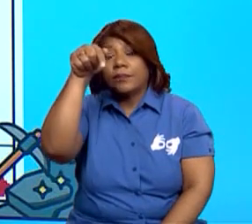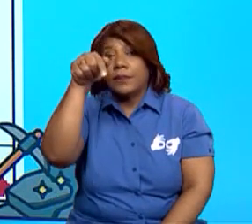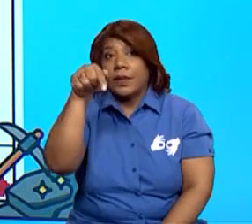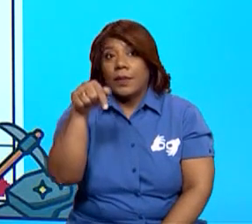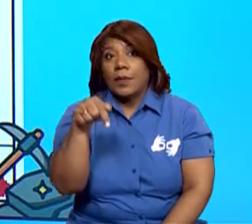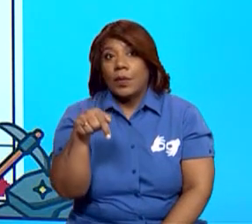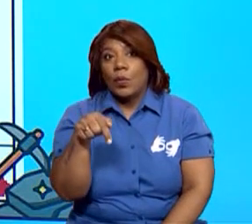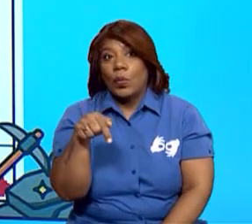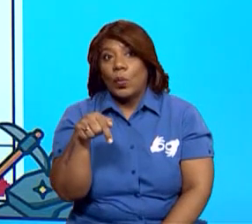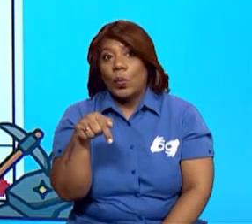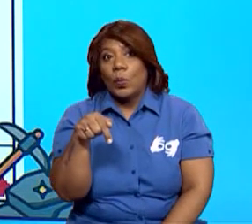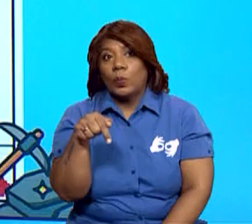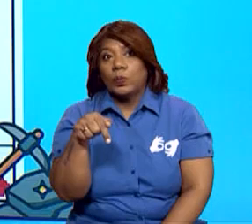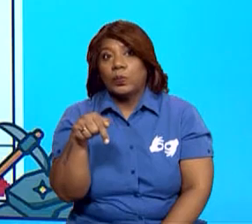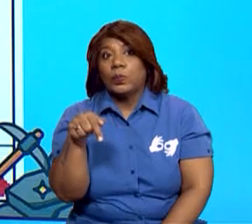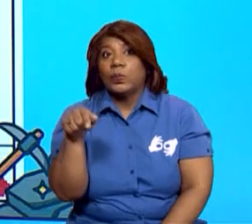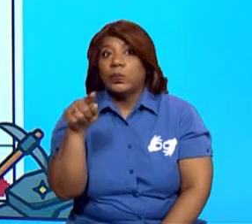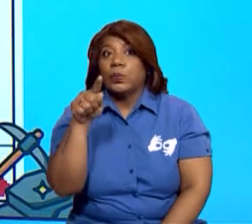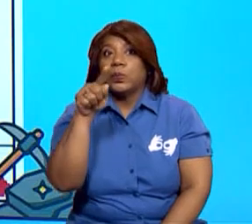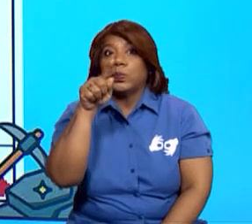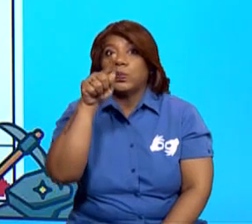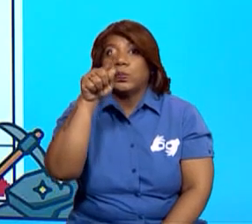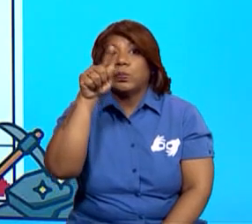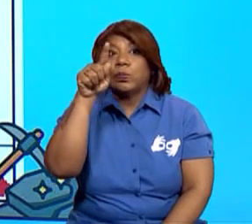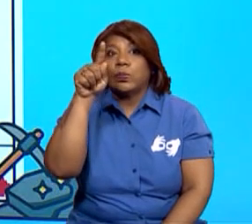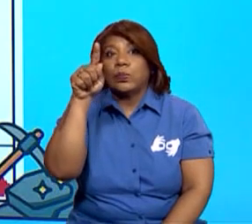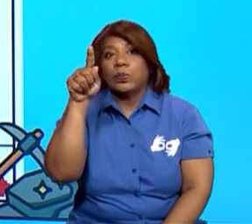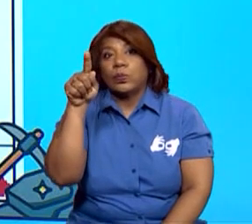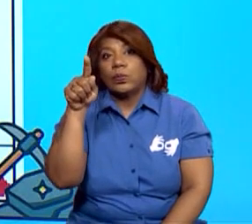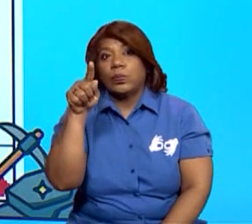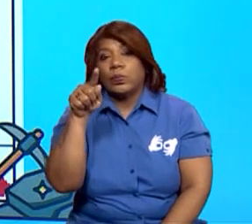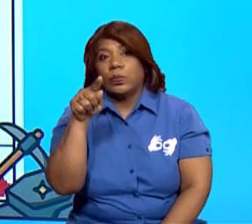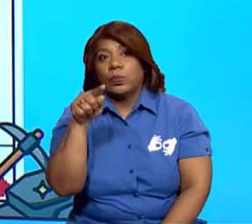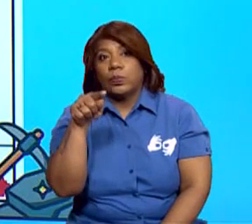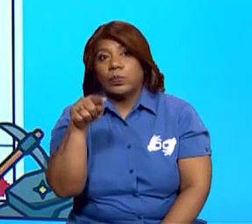nuestro caminito. A ver, subiendo.